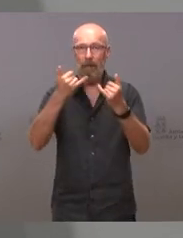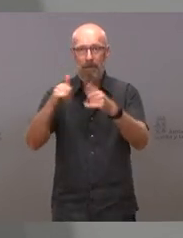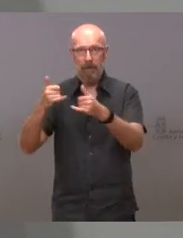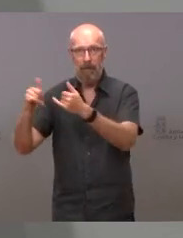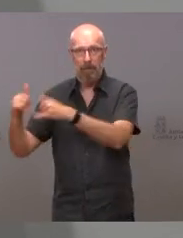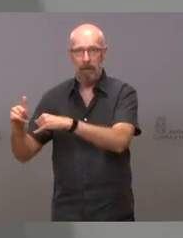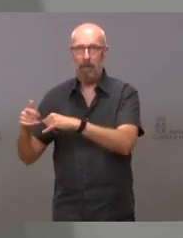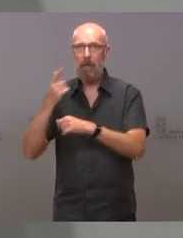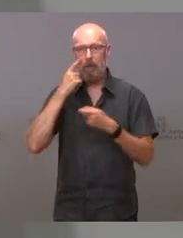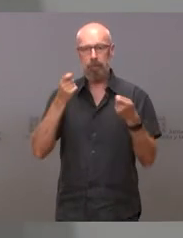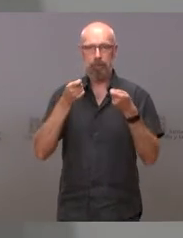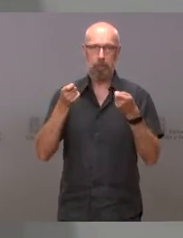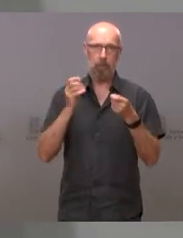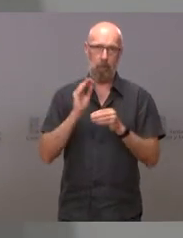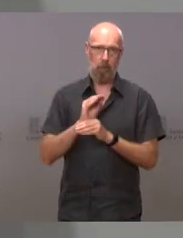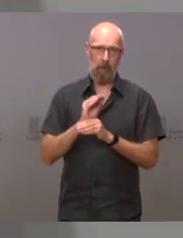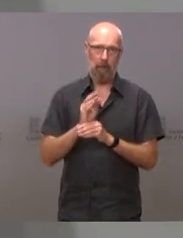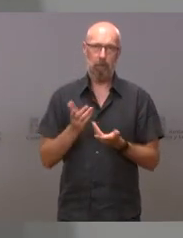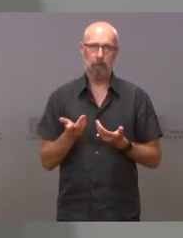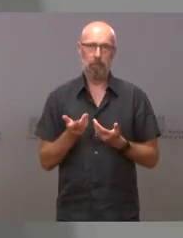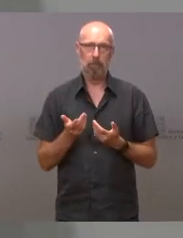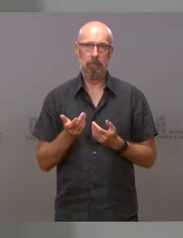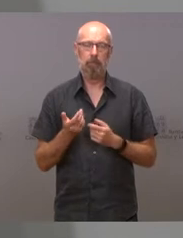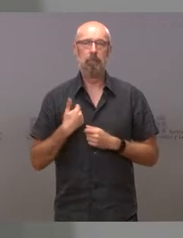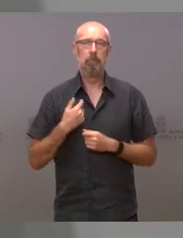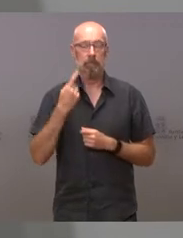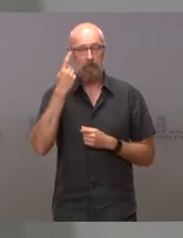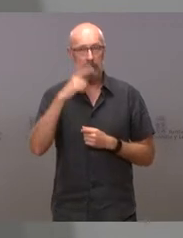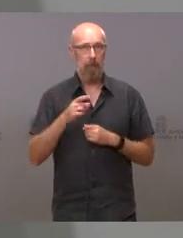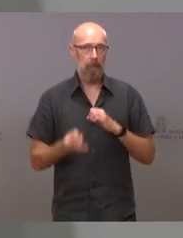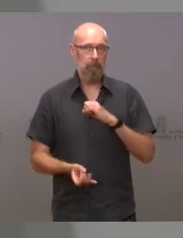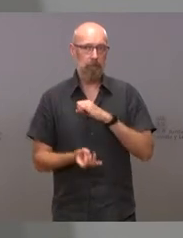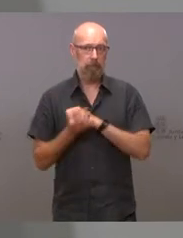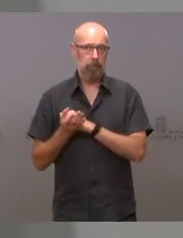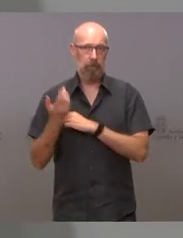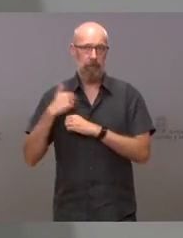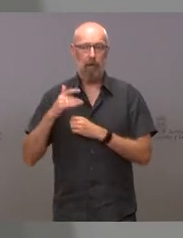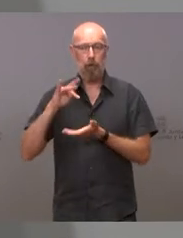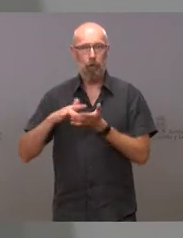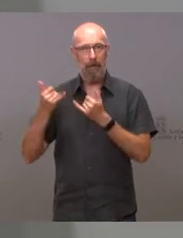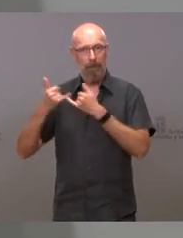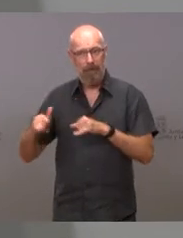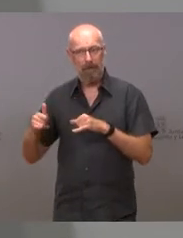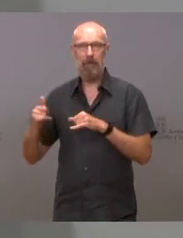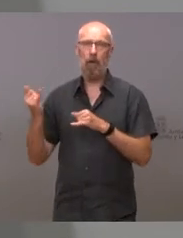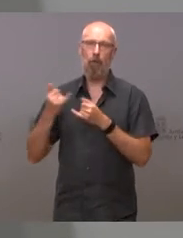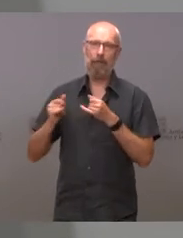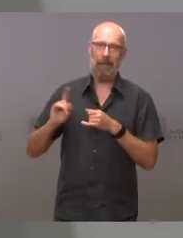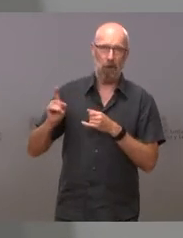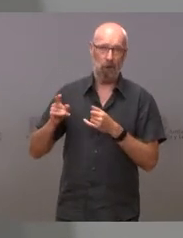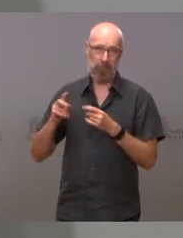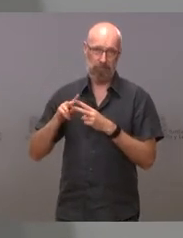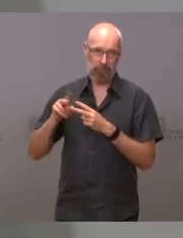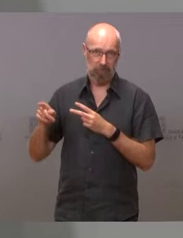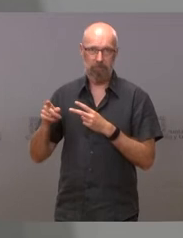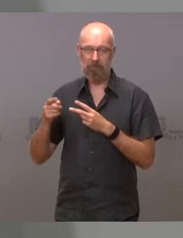ustedes que hemos tenido algunos rebrotes de incidencia con ocasión de fiestas y de no fiestas, en algunos de nuestros